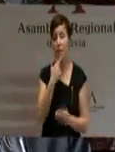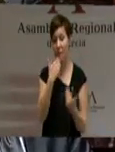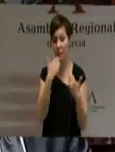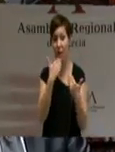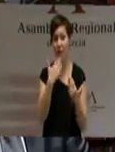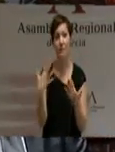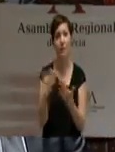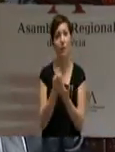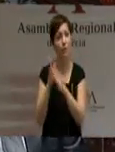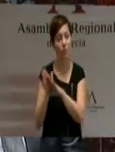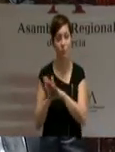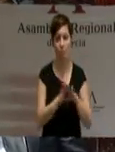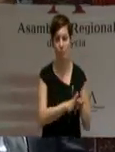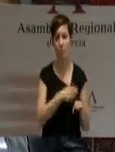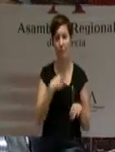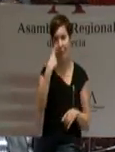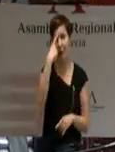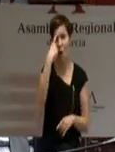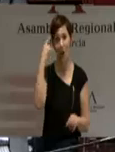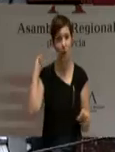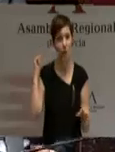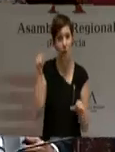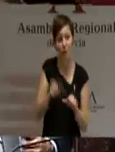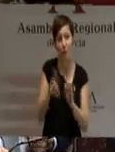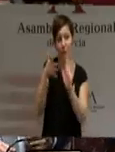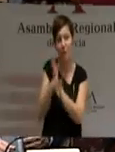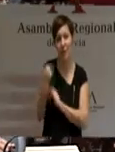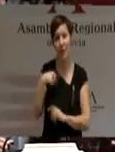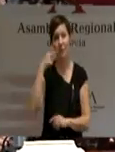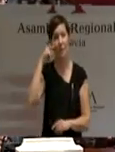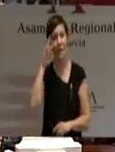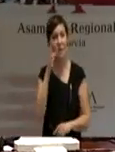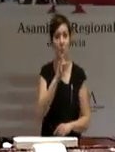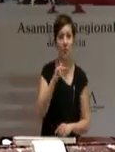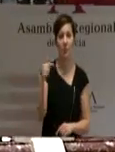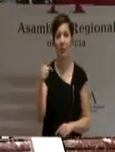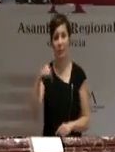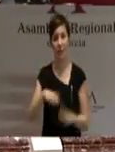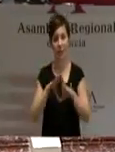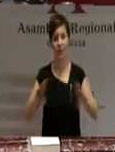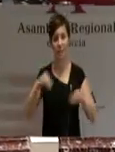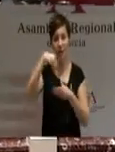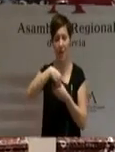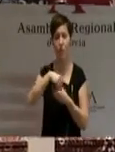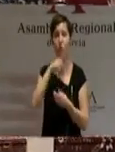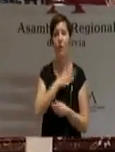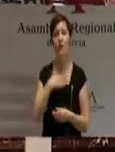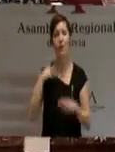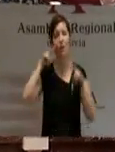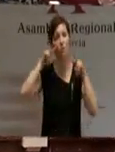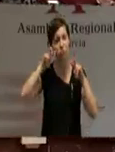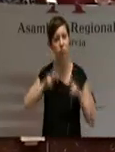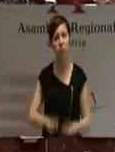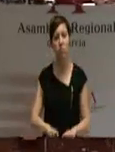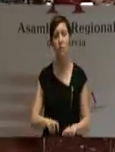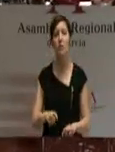otro, y de recuerdo de algunas vivencias personales que se han desarrollado en esta Asamblea, a analizar un aspecto de máxima actualidad